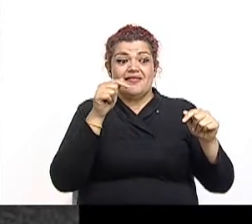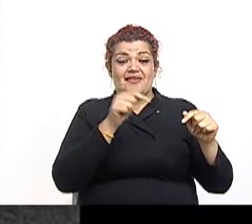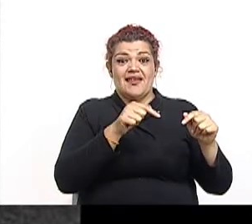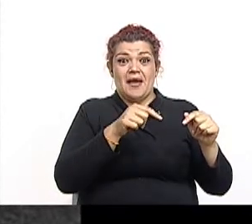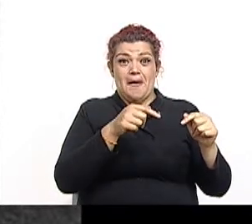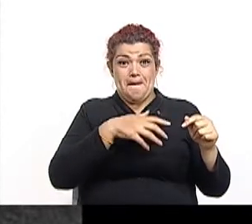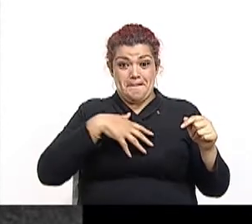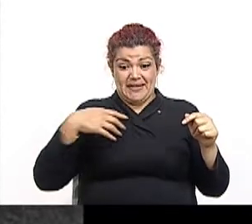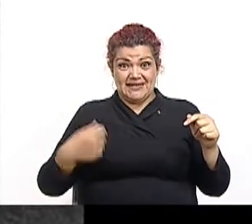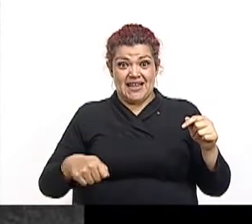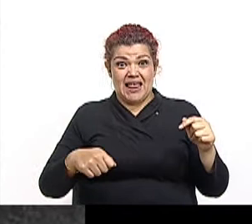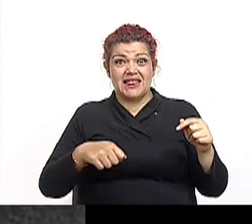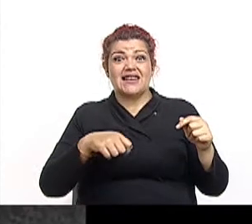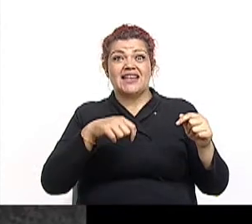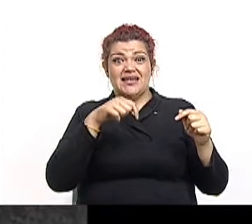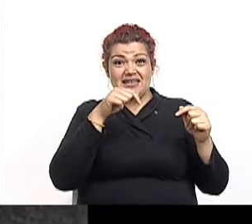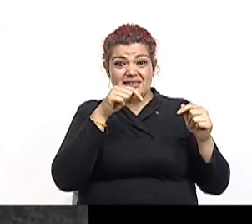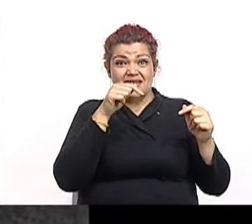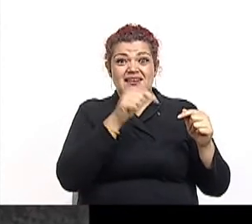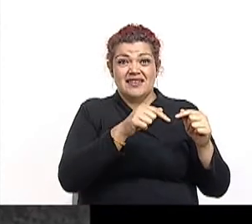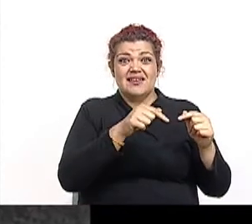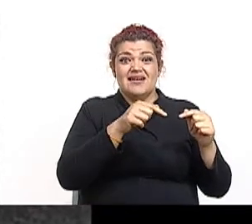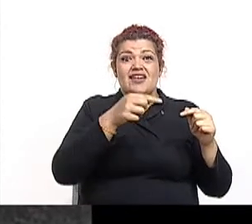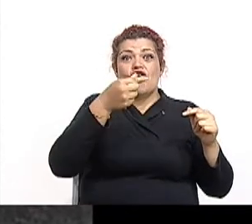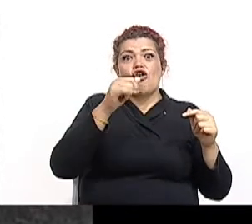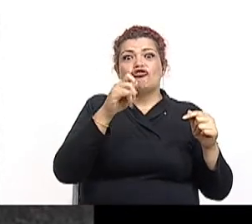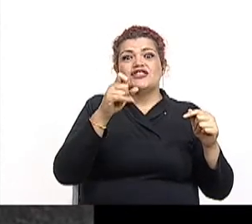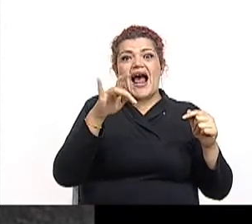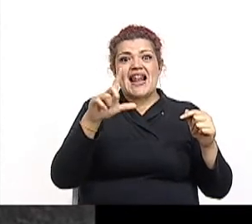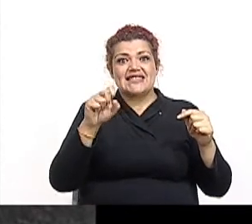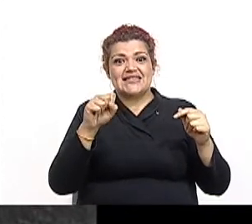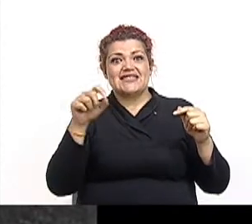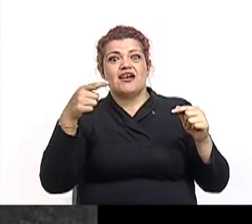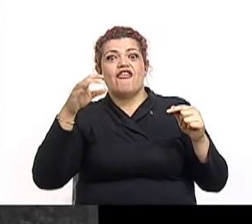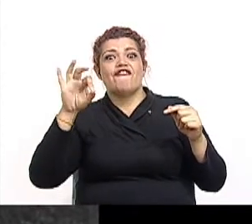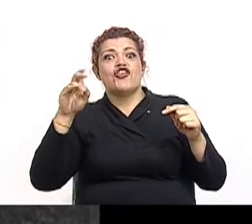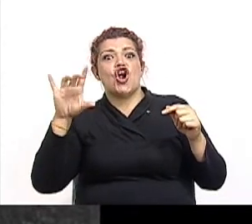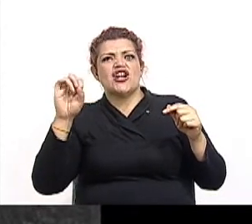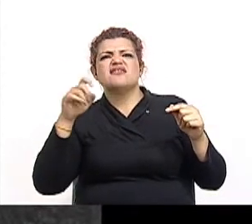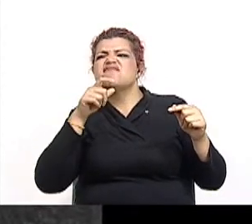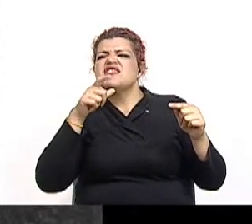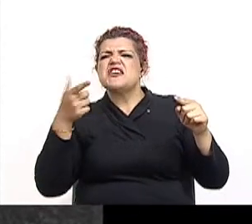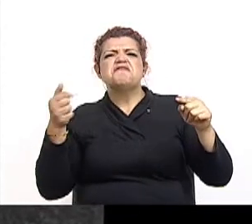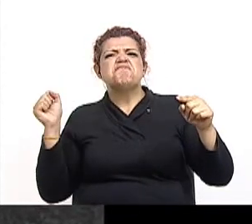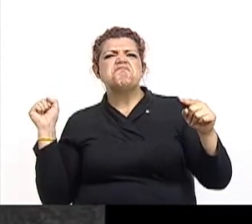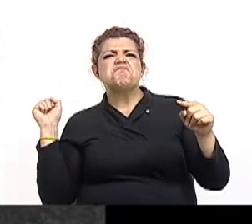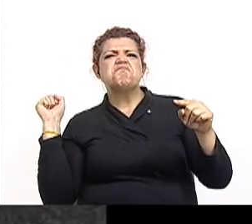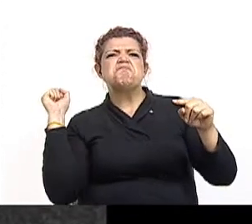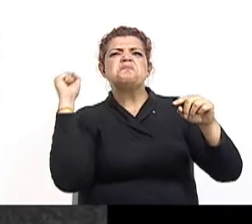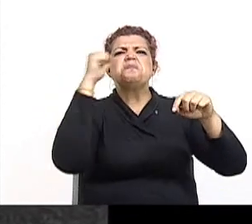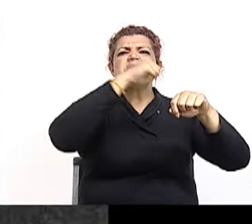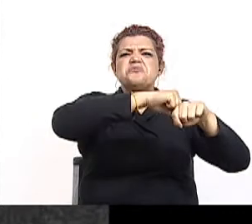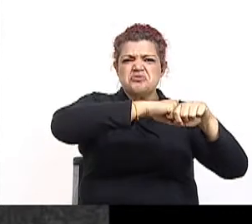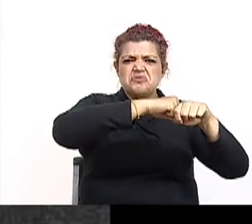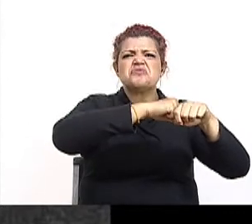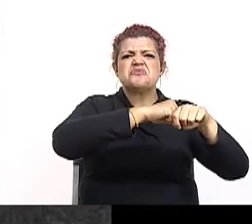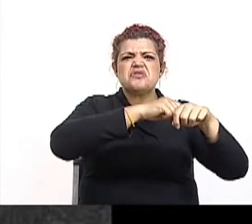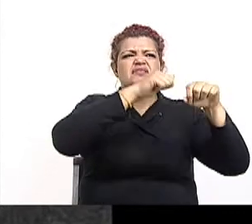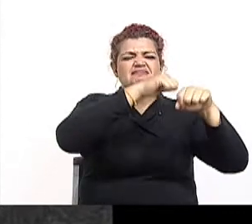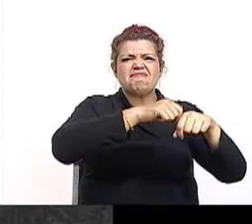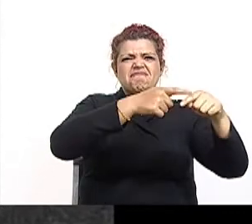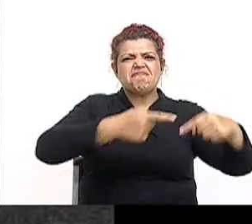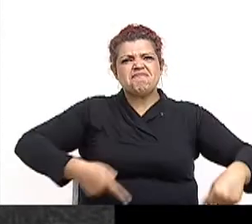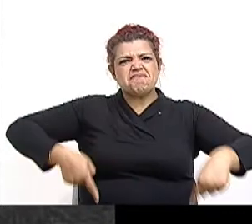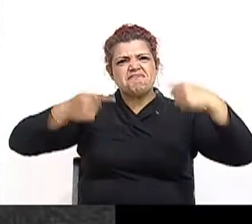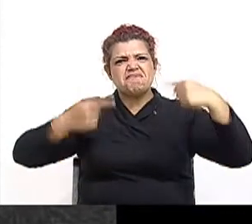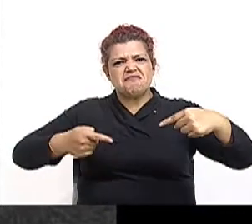de González Flores, ya vimos cómo estaba a punto de cobrar el tiro de esquina. Y sin ninguna explicación, Federico Tinoco le entró durísimo al joven político. Y se ha querido armar una gresca